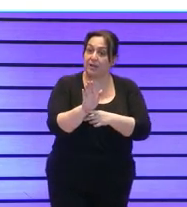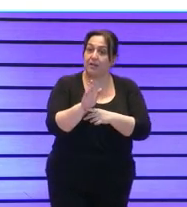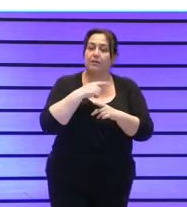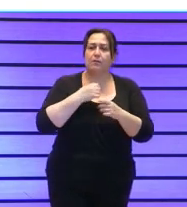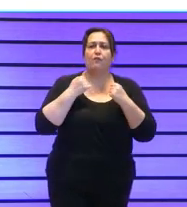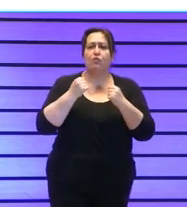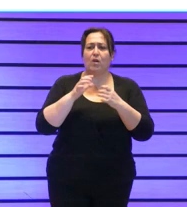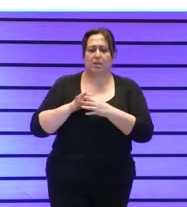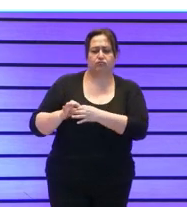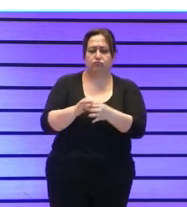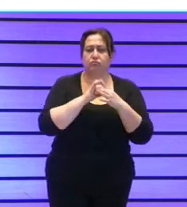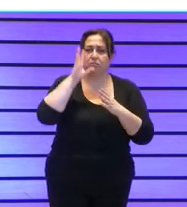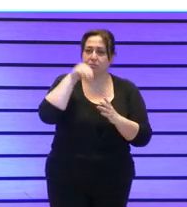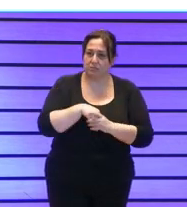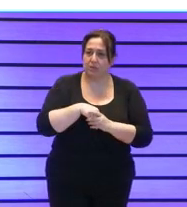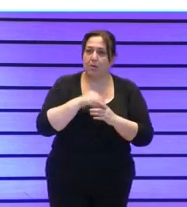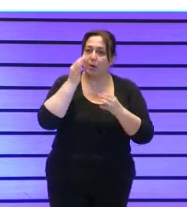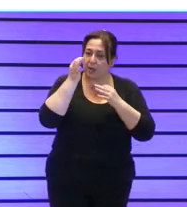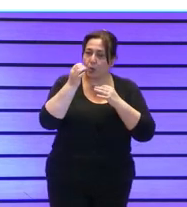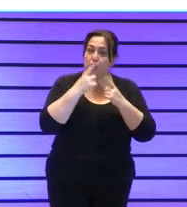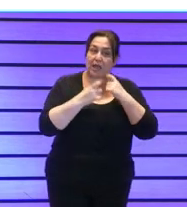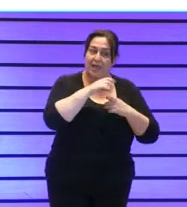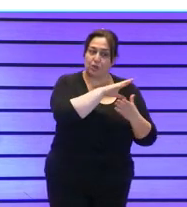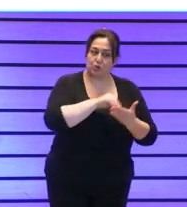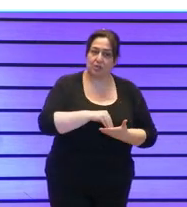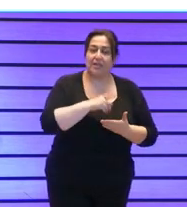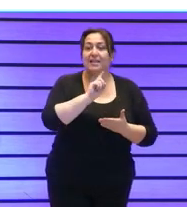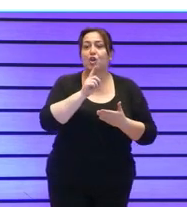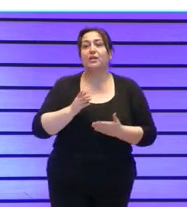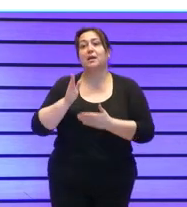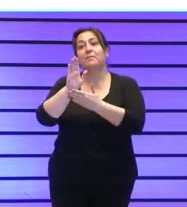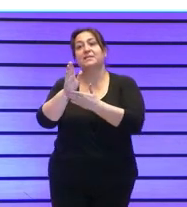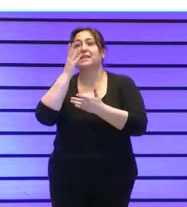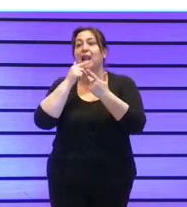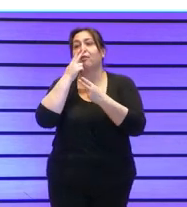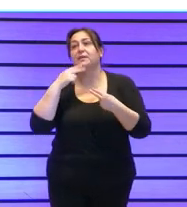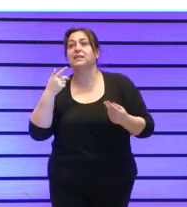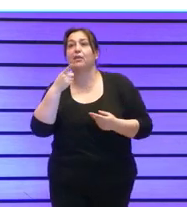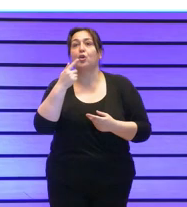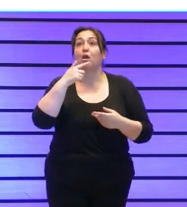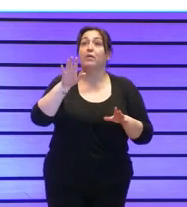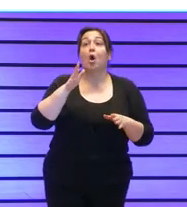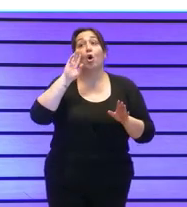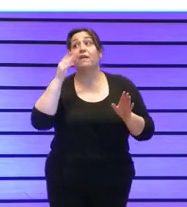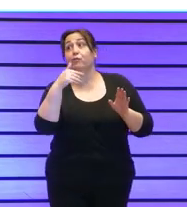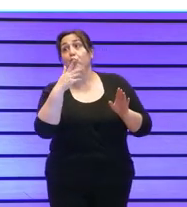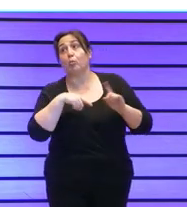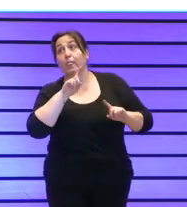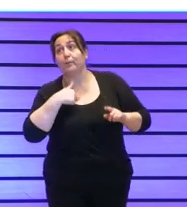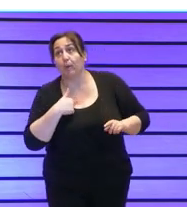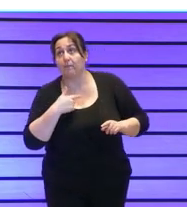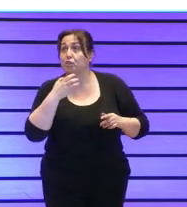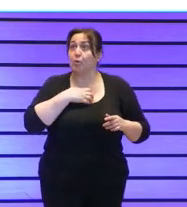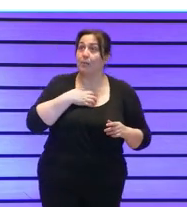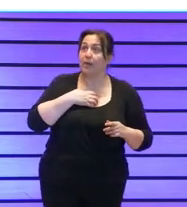interna muy rigurosa basada en datos ya no era presentarnos a la administración y decir oye nos va a ir mal oye no vamos a poder